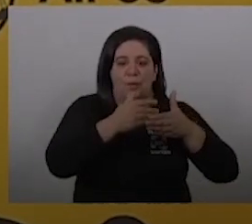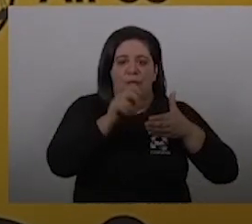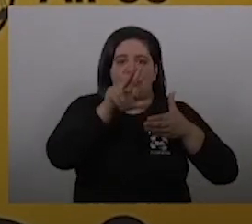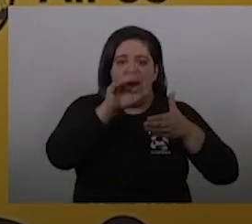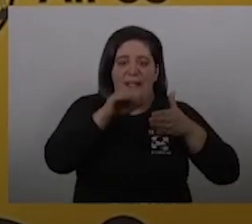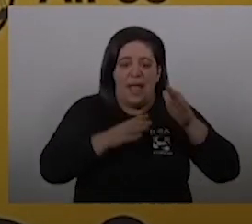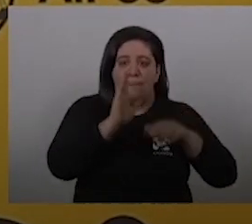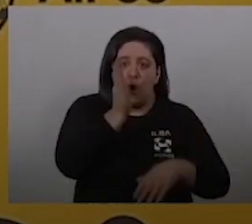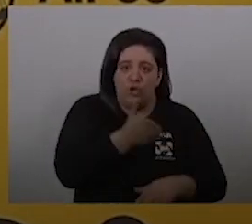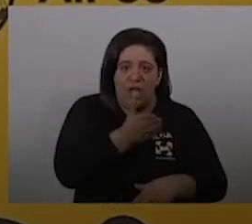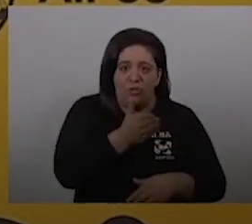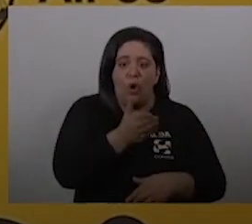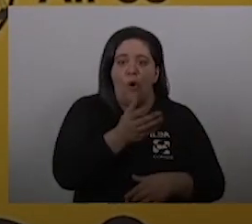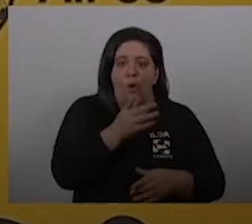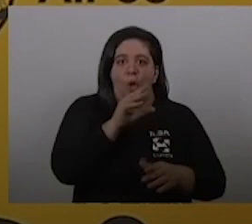30%.